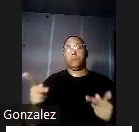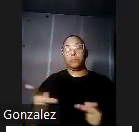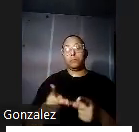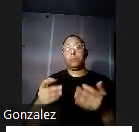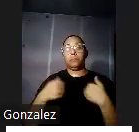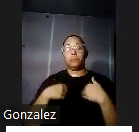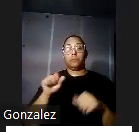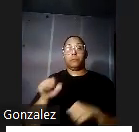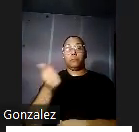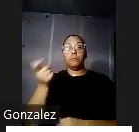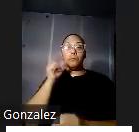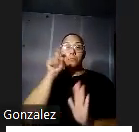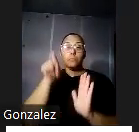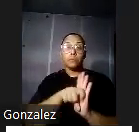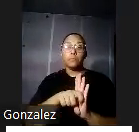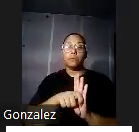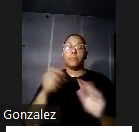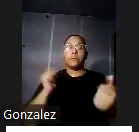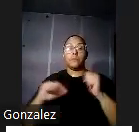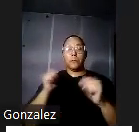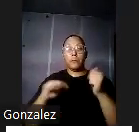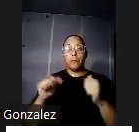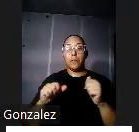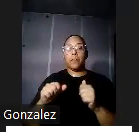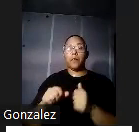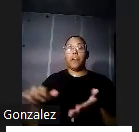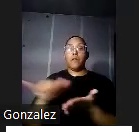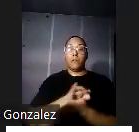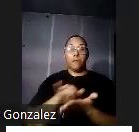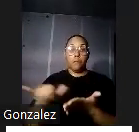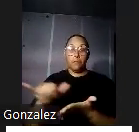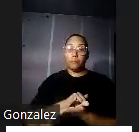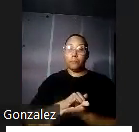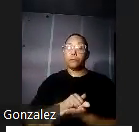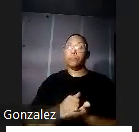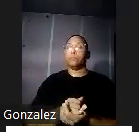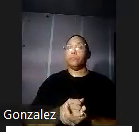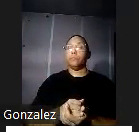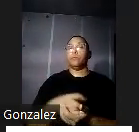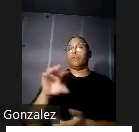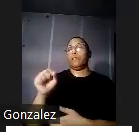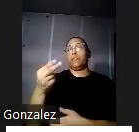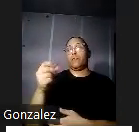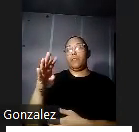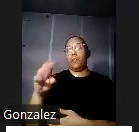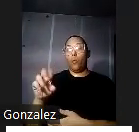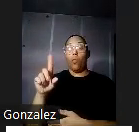fotografía de una actividad que se hizo en Nueva York donde se develó un busto del doctor Ashford esto fue en Brooklyn